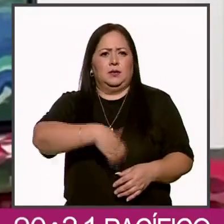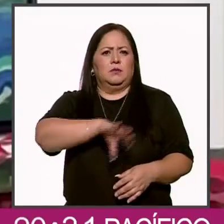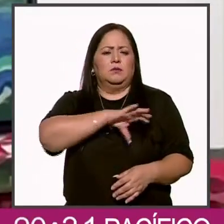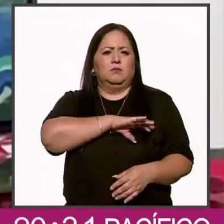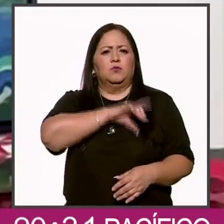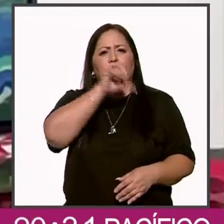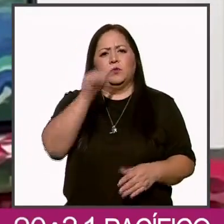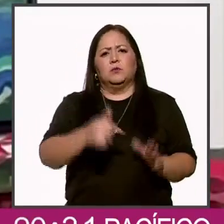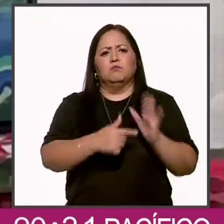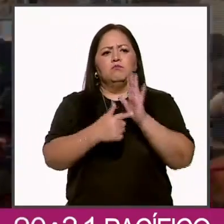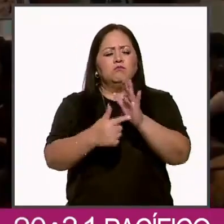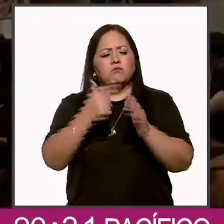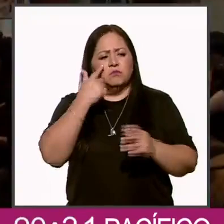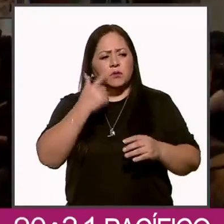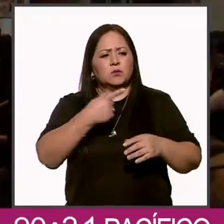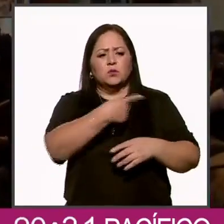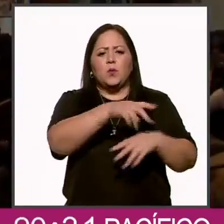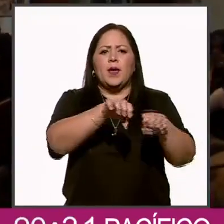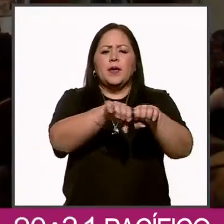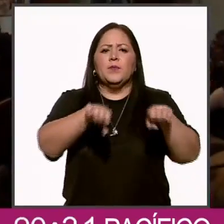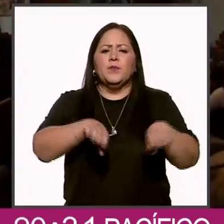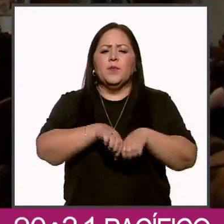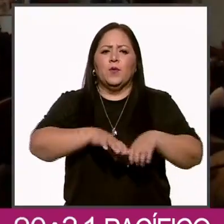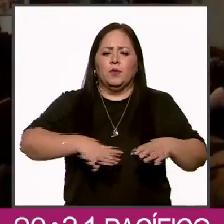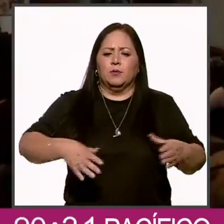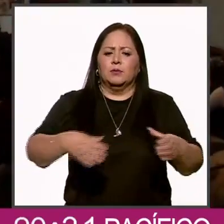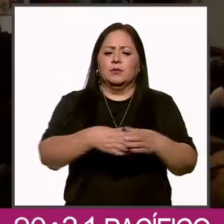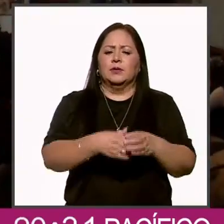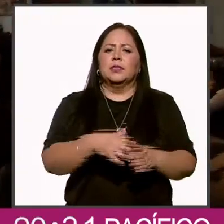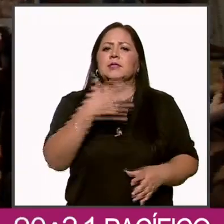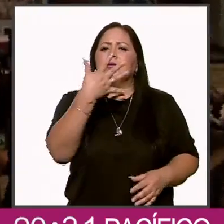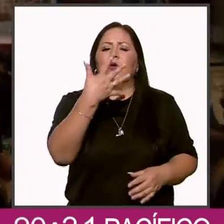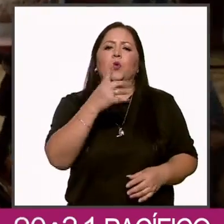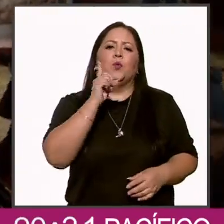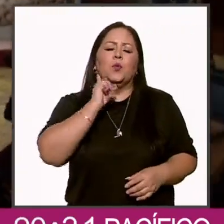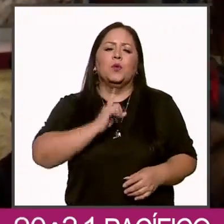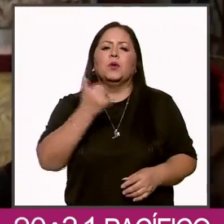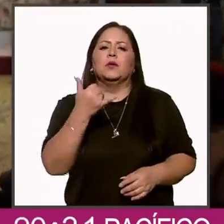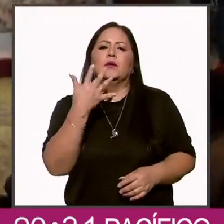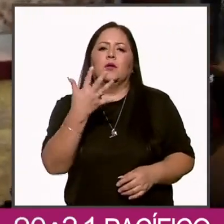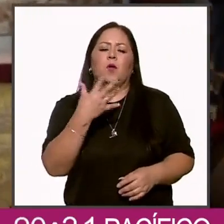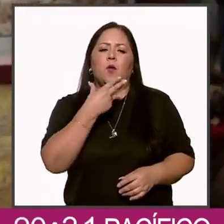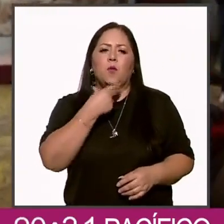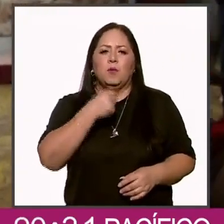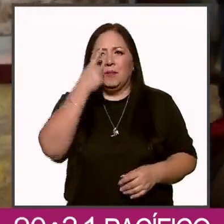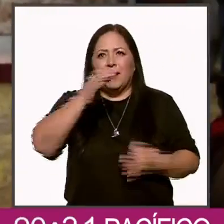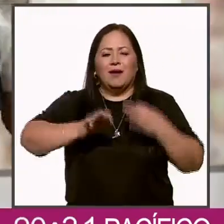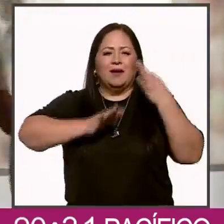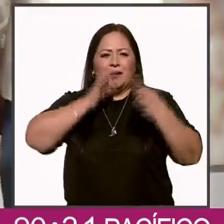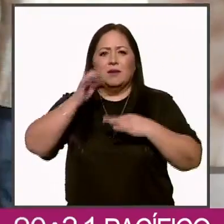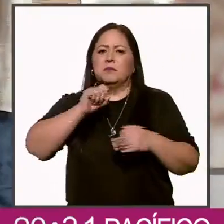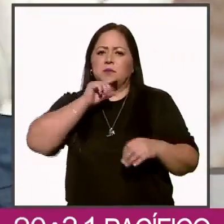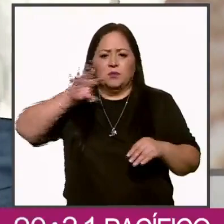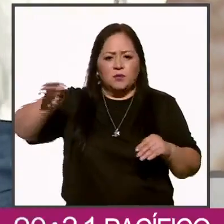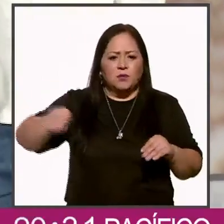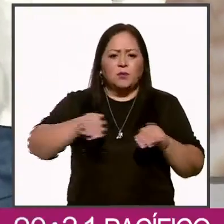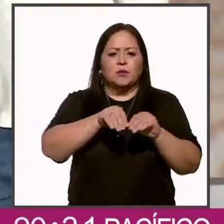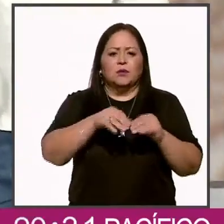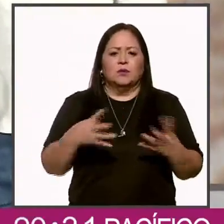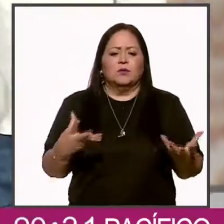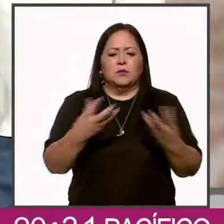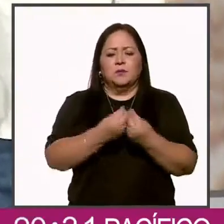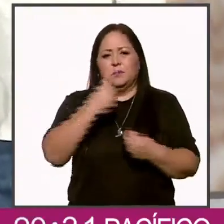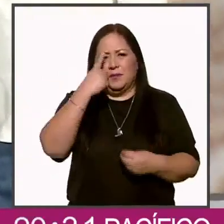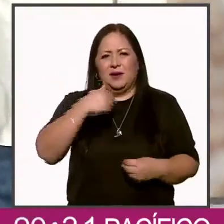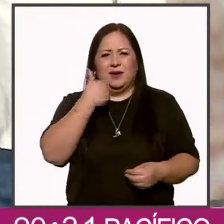a conocer a su equipo de pre-campaña. Son cinco mujeres y cinco hombres. Incorporó a los aspirantes